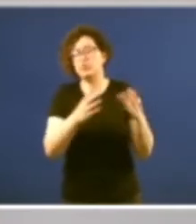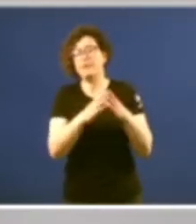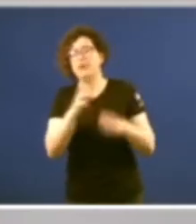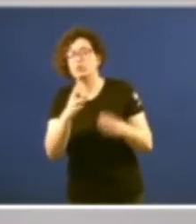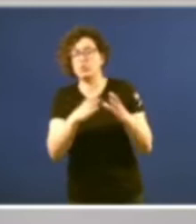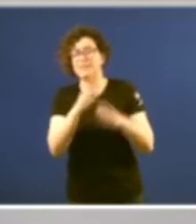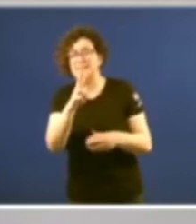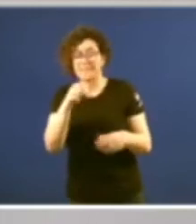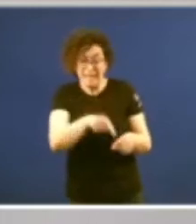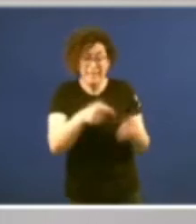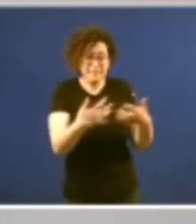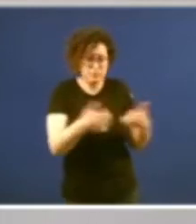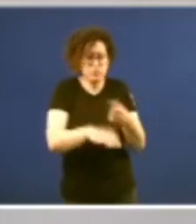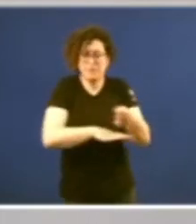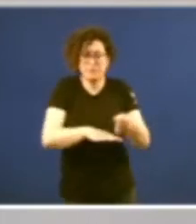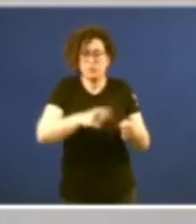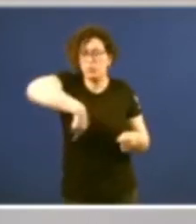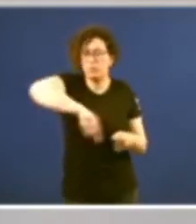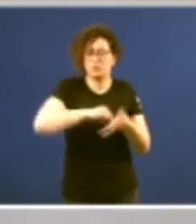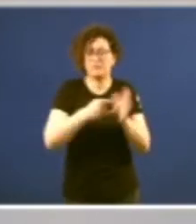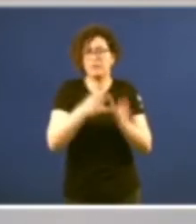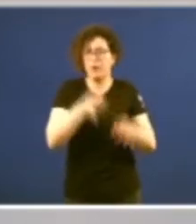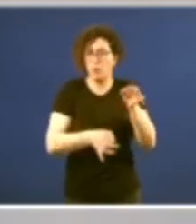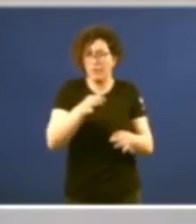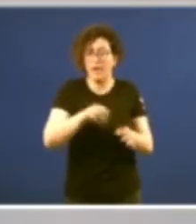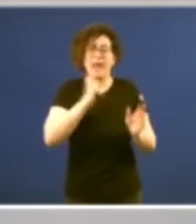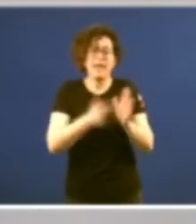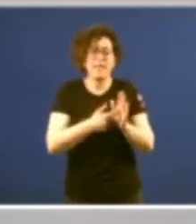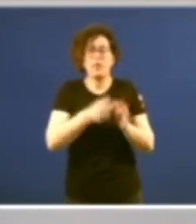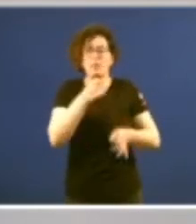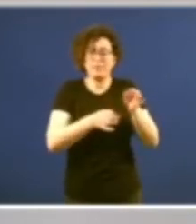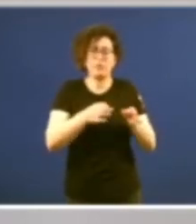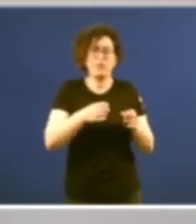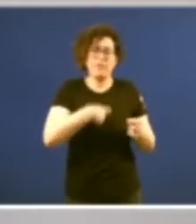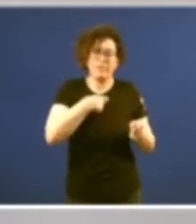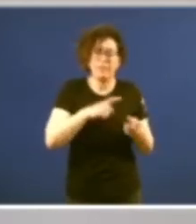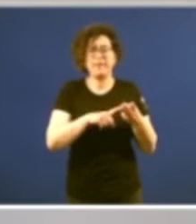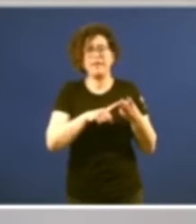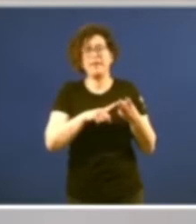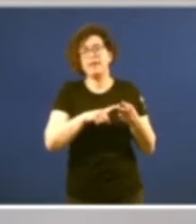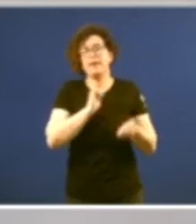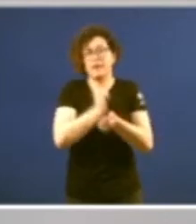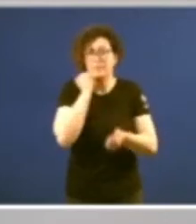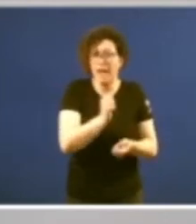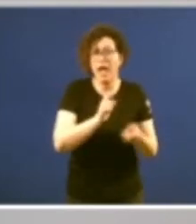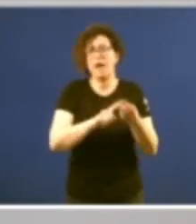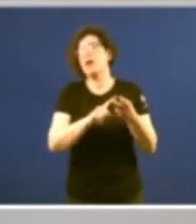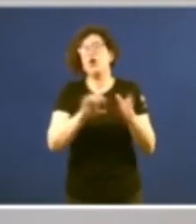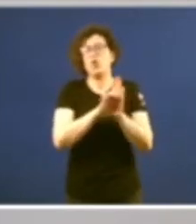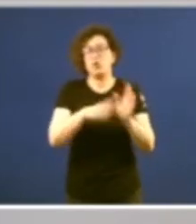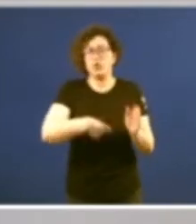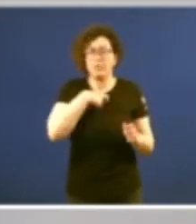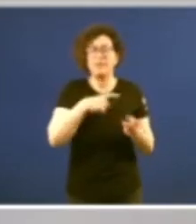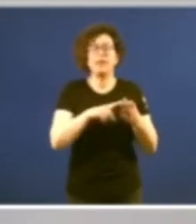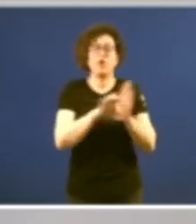os textos básicos do noso sistema jurídico, a Lei de Enjuiciamiento Civil, a Lei de Enjuiciamiento Criminal, o Código Civil, o Código de